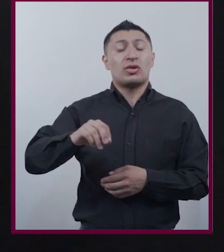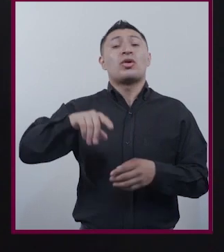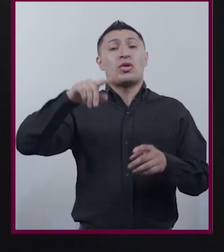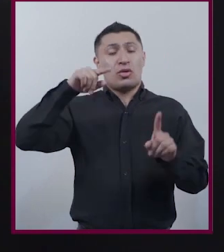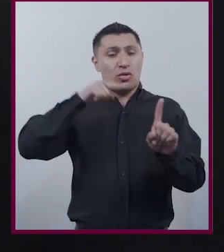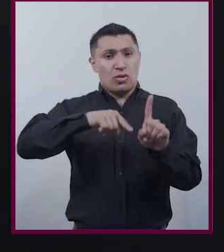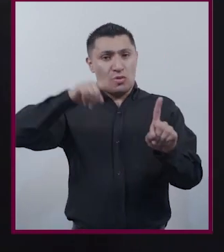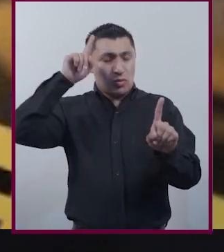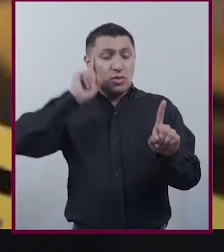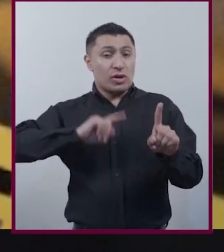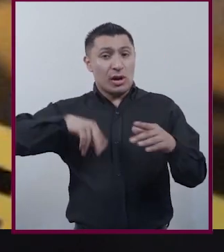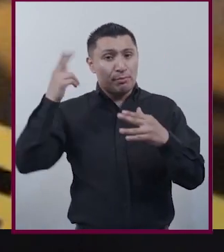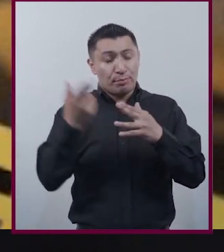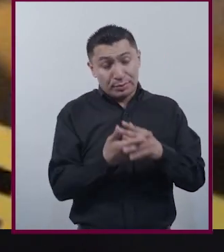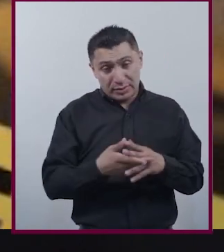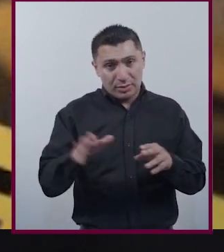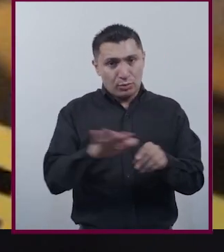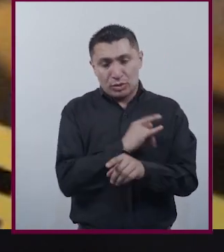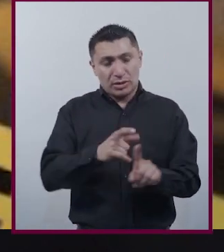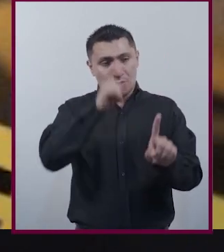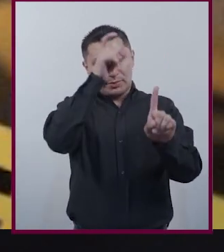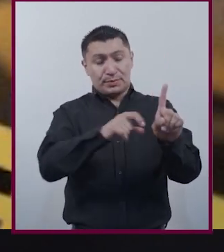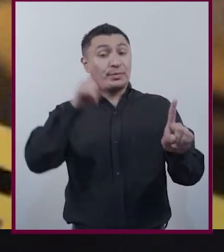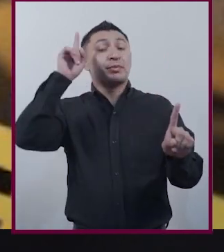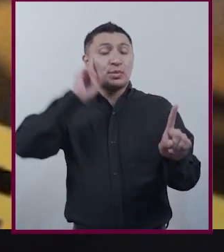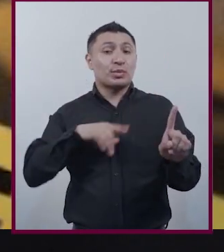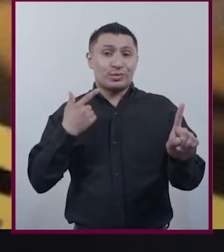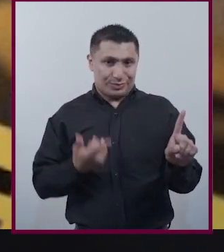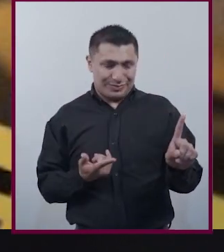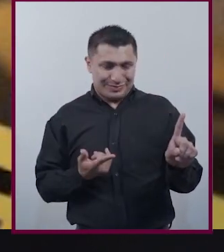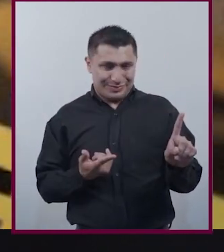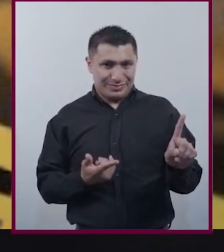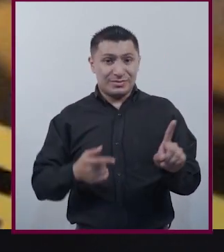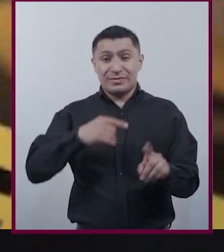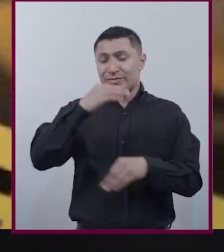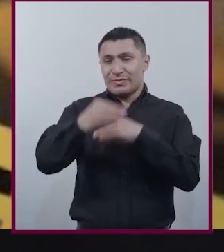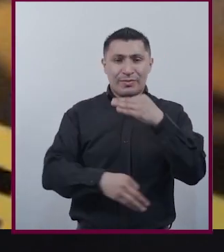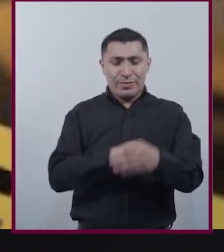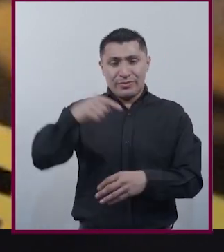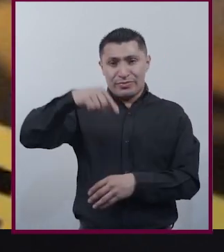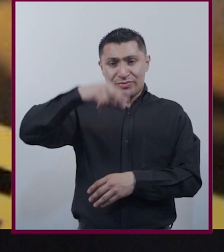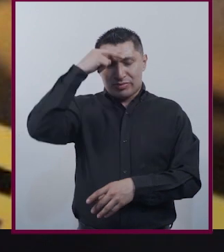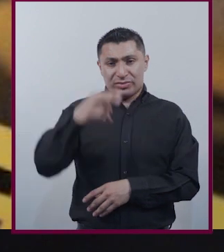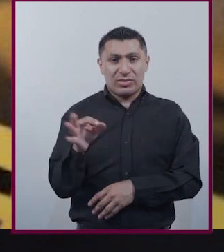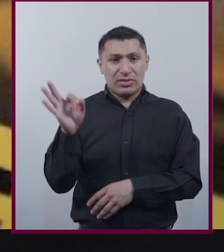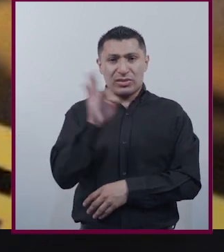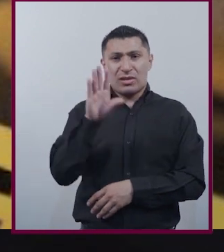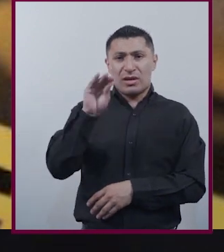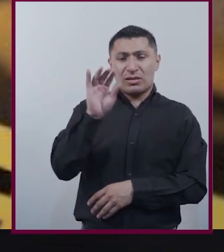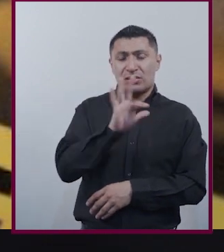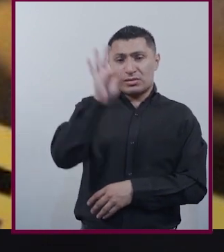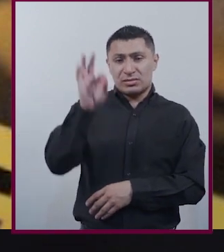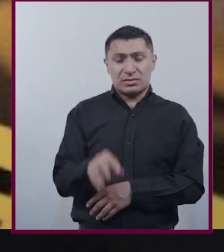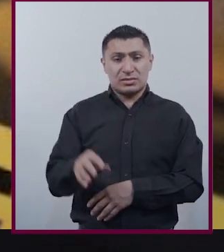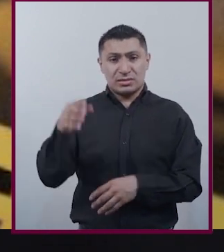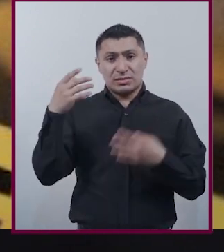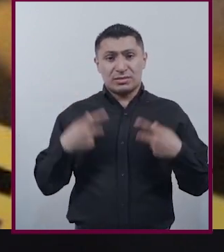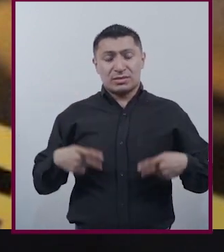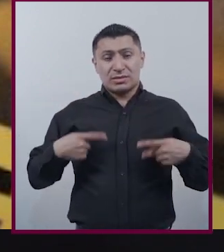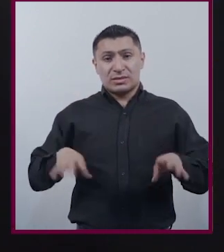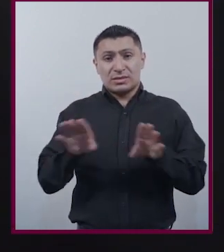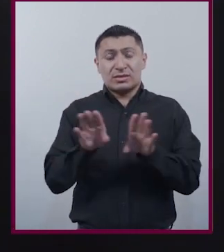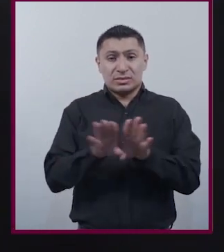solo hecho de ser mujer De todos los asesinatos Que se cometen en México Casi 90% de las víctimas Pertenece al género